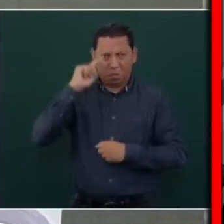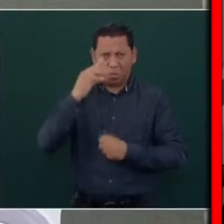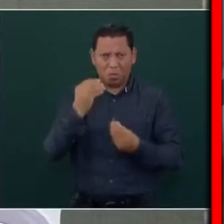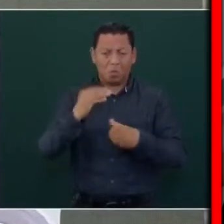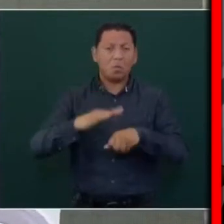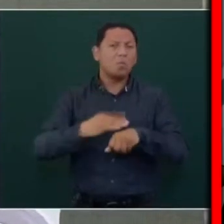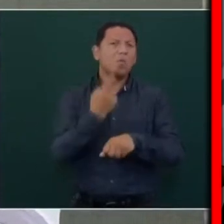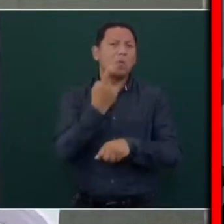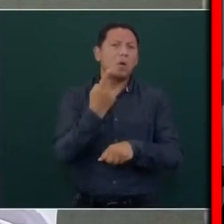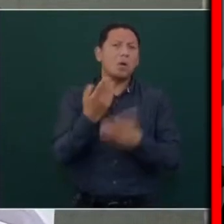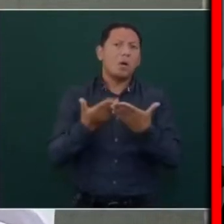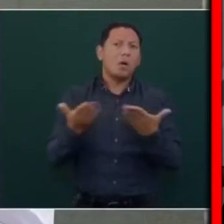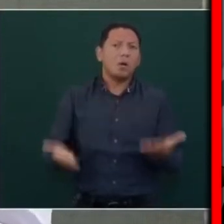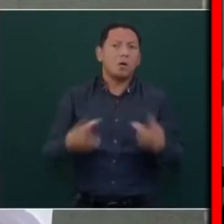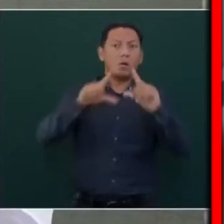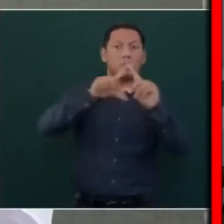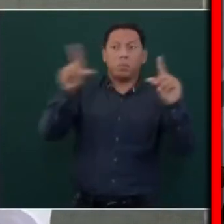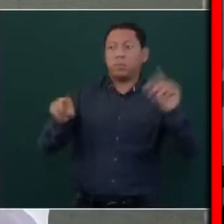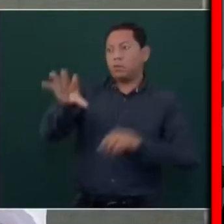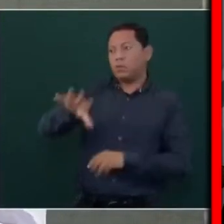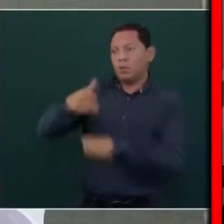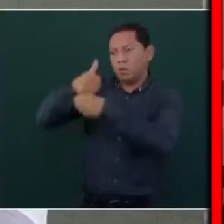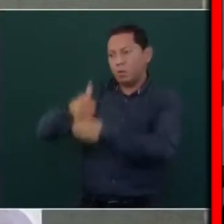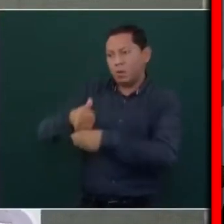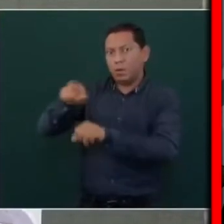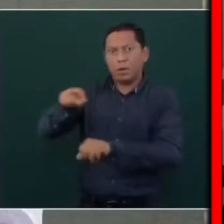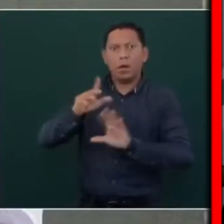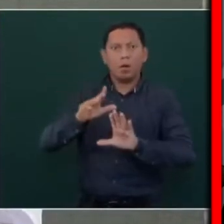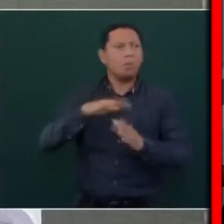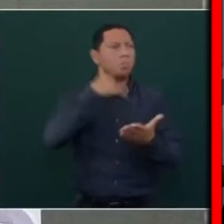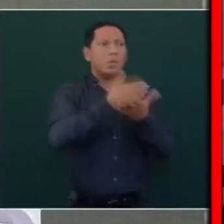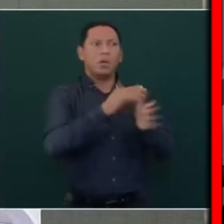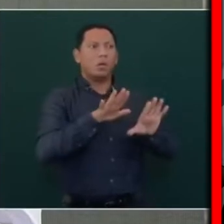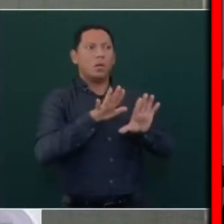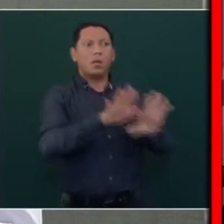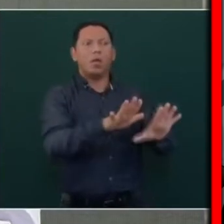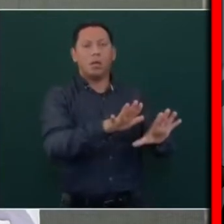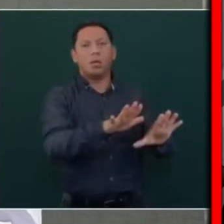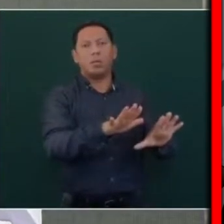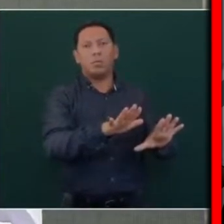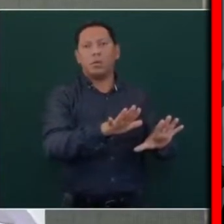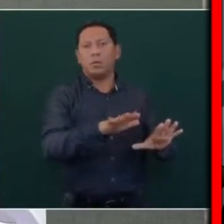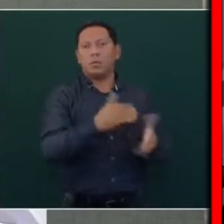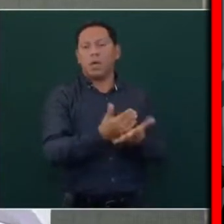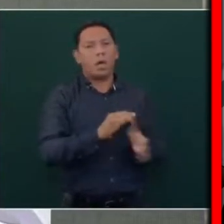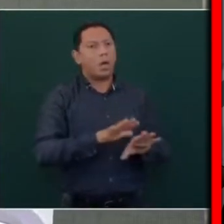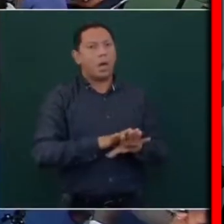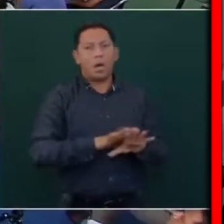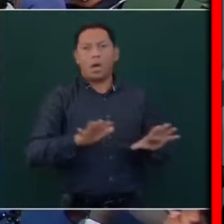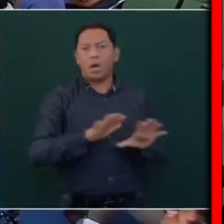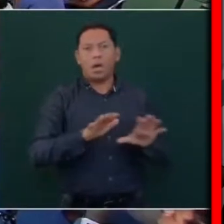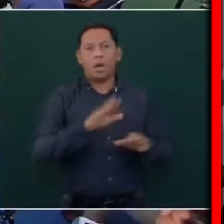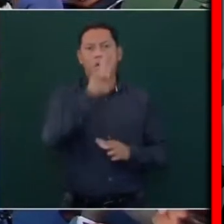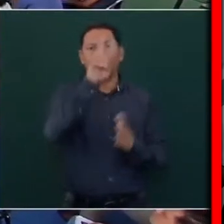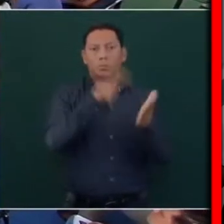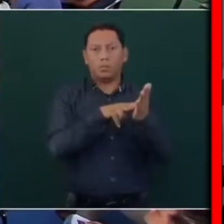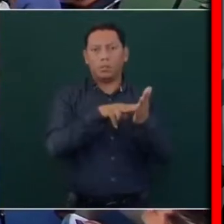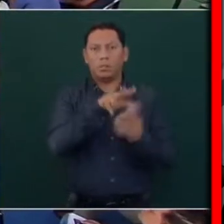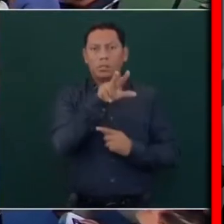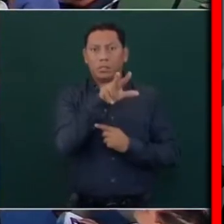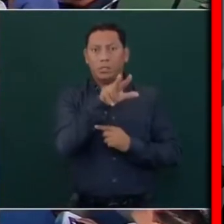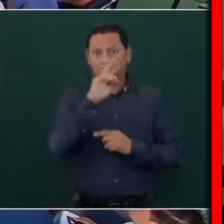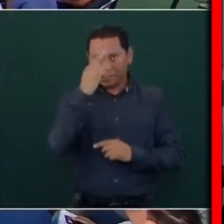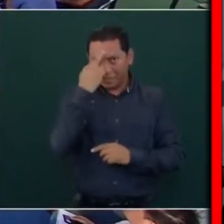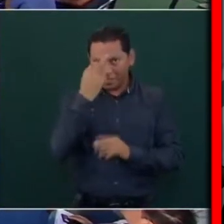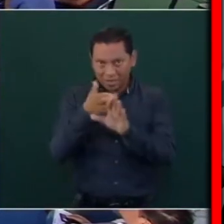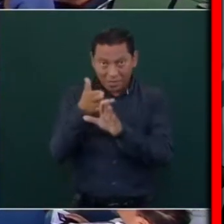y sonó la alarma, sonó la campana a partir de hace